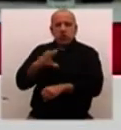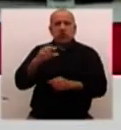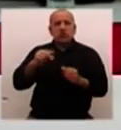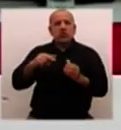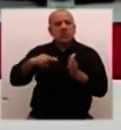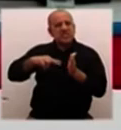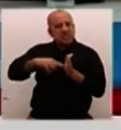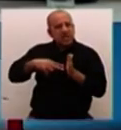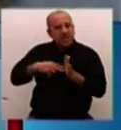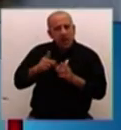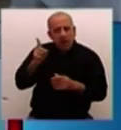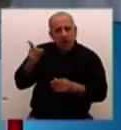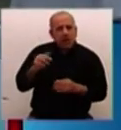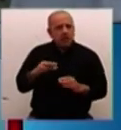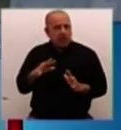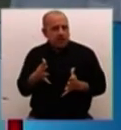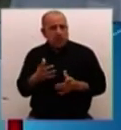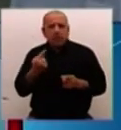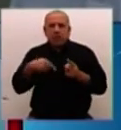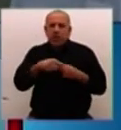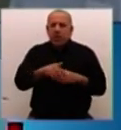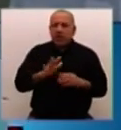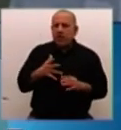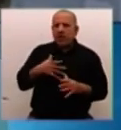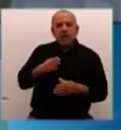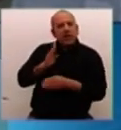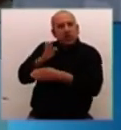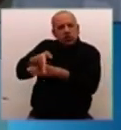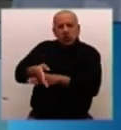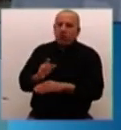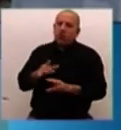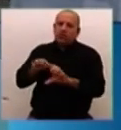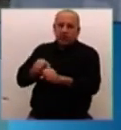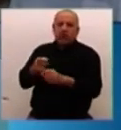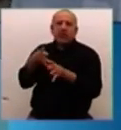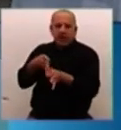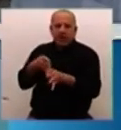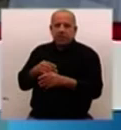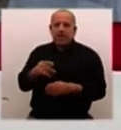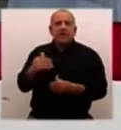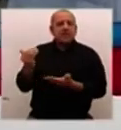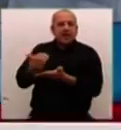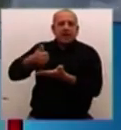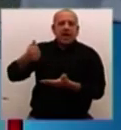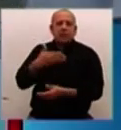premio Nobel de la paz, a Libia directamente para derrocar a Gaddafi, ¿verdad? Sí, es el premio Nobel más